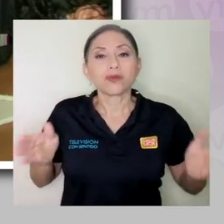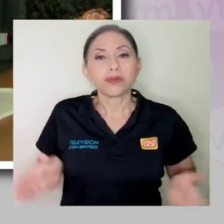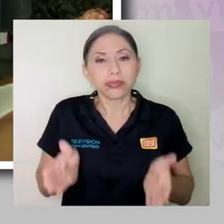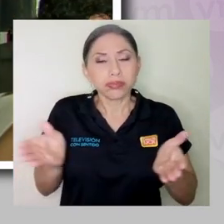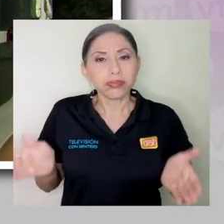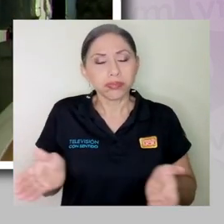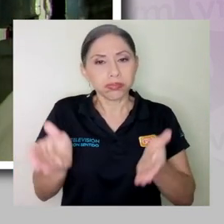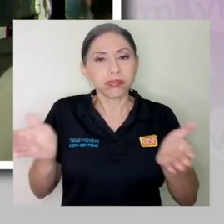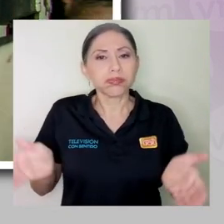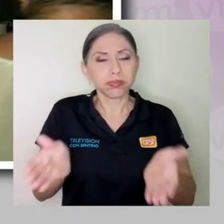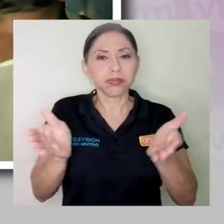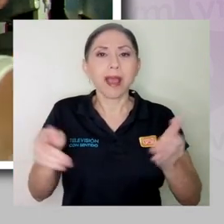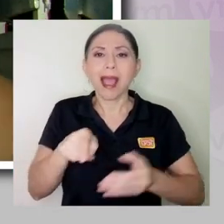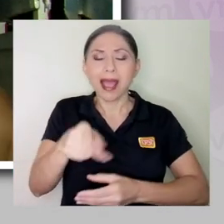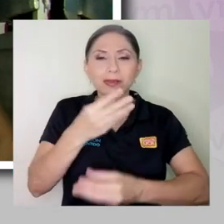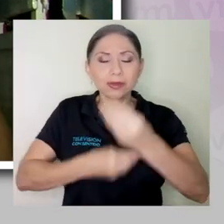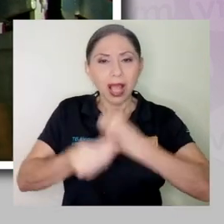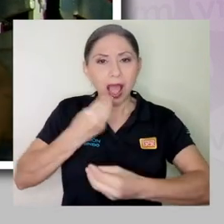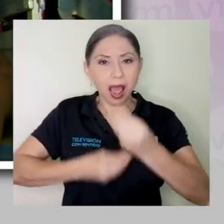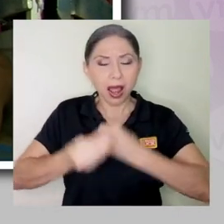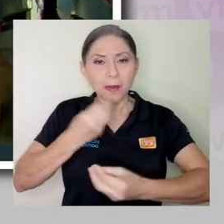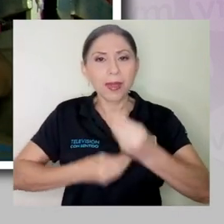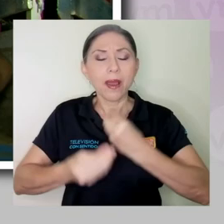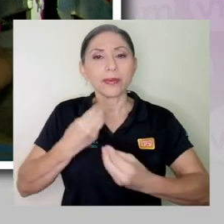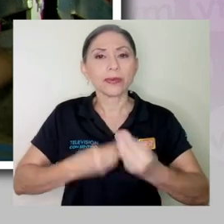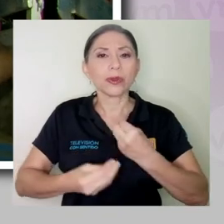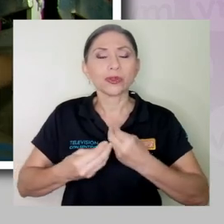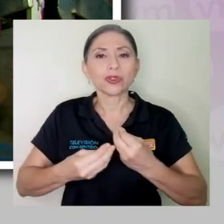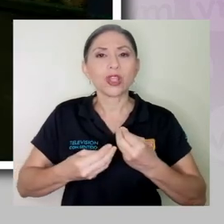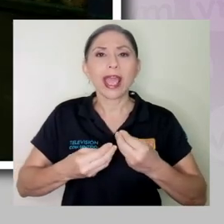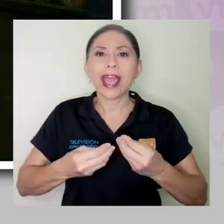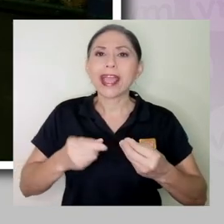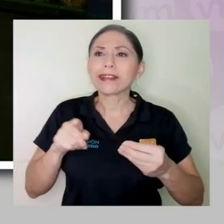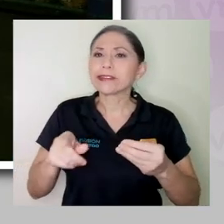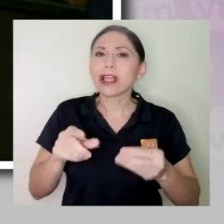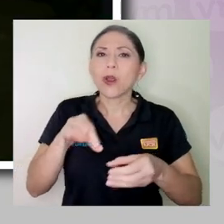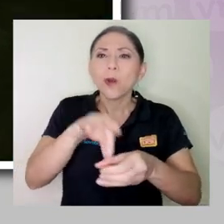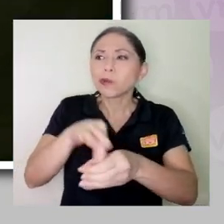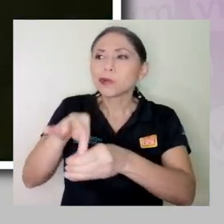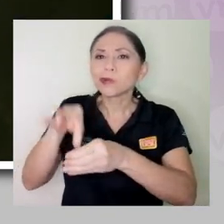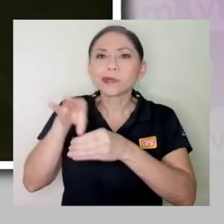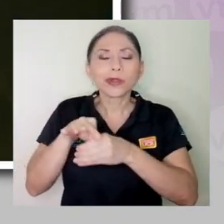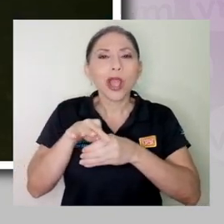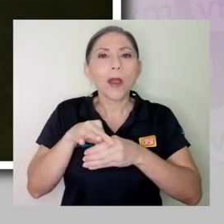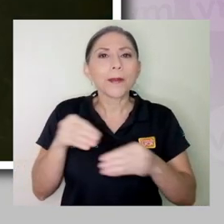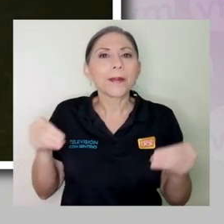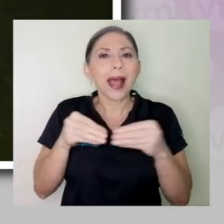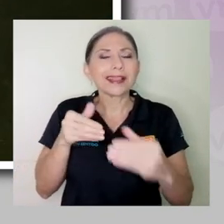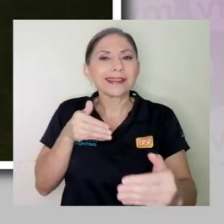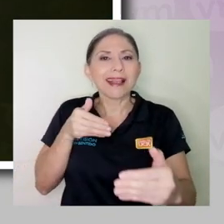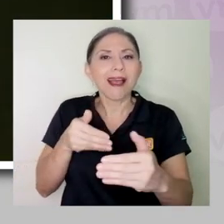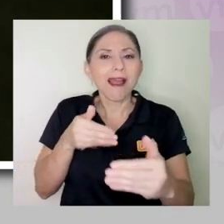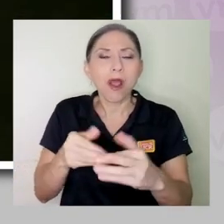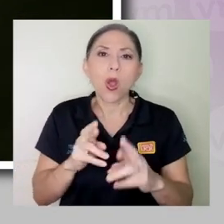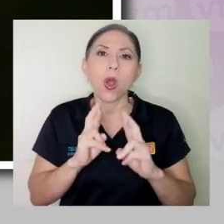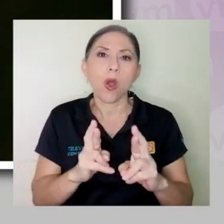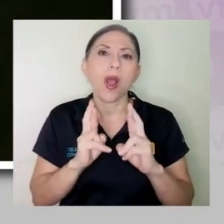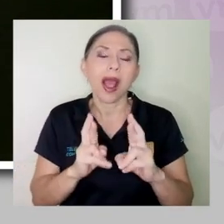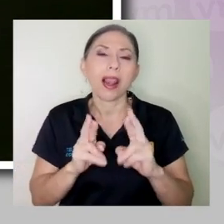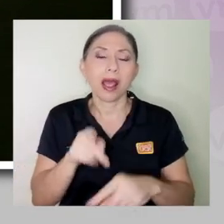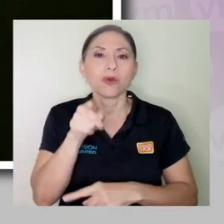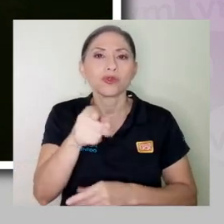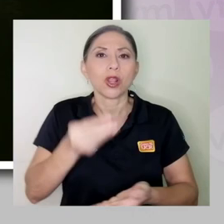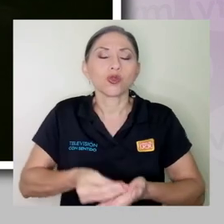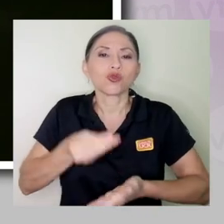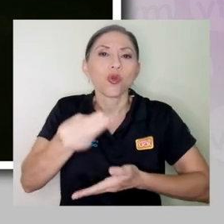que se promueve es que sean alimentos que estén en un circuito más cercano, ¿verdad? Que ojalá usted los